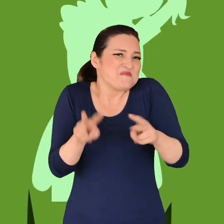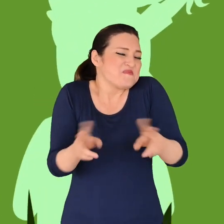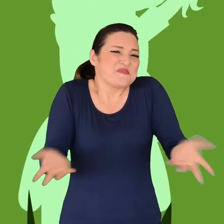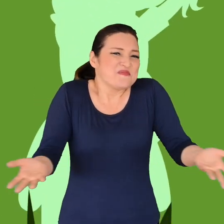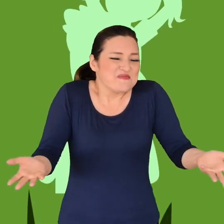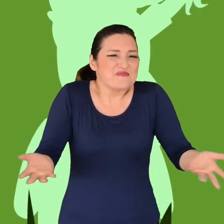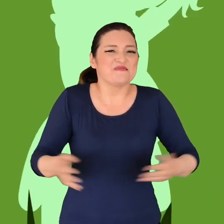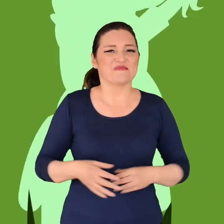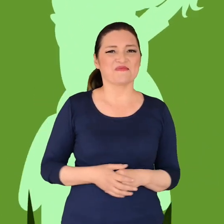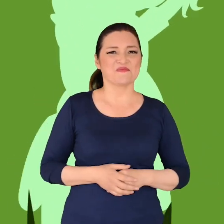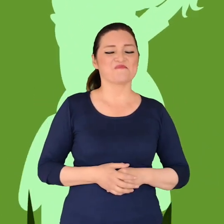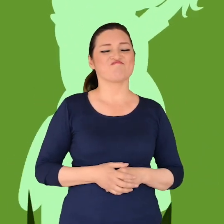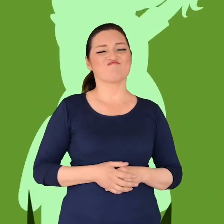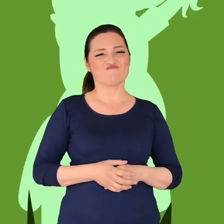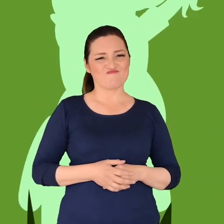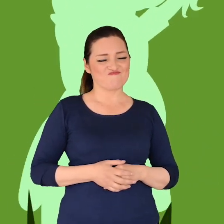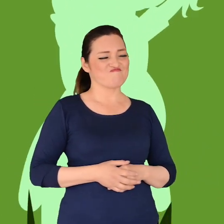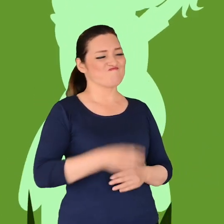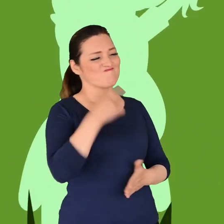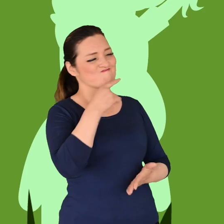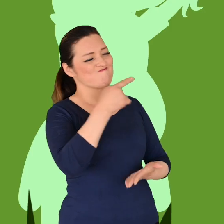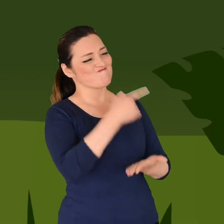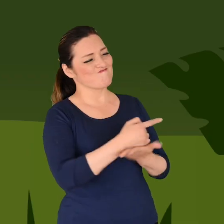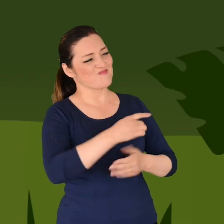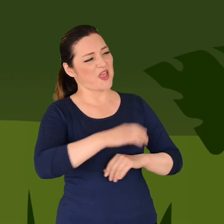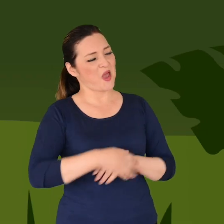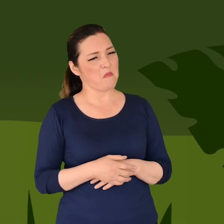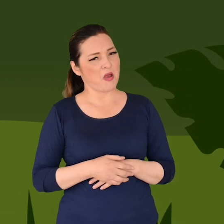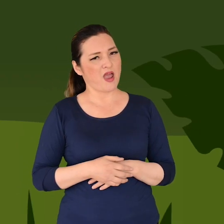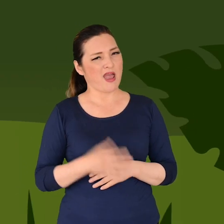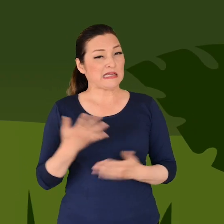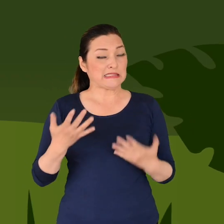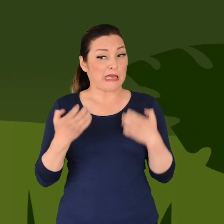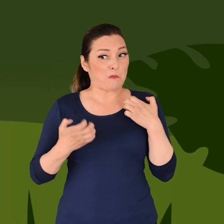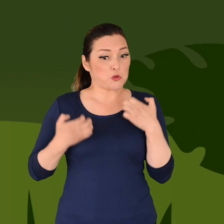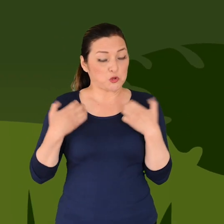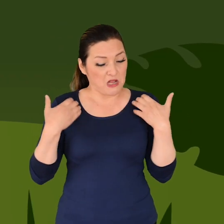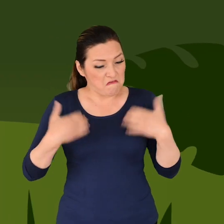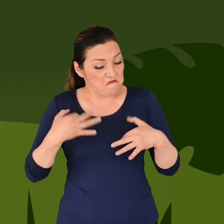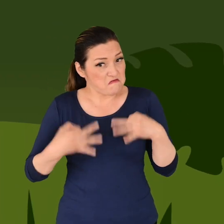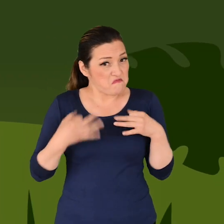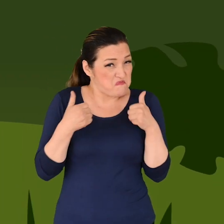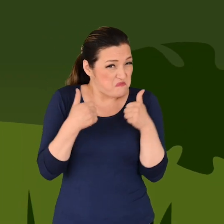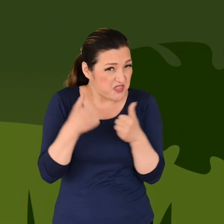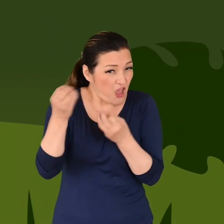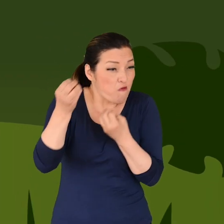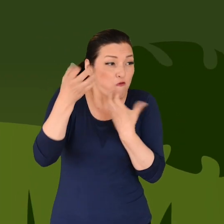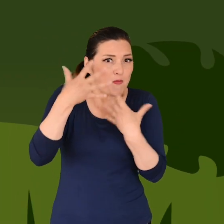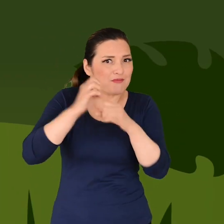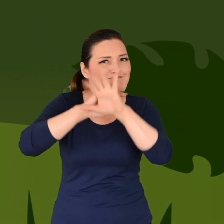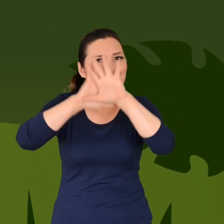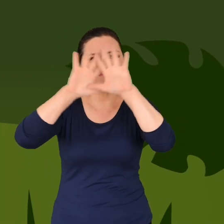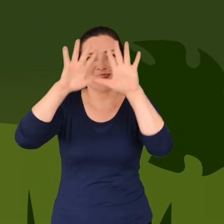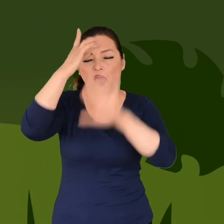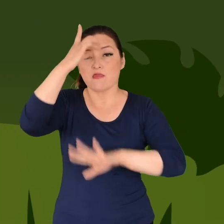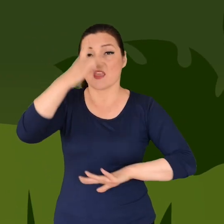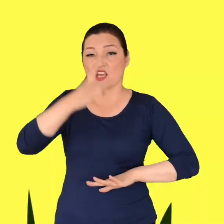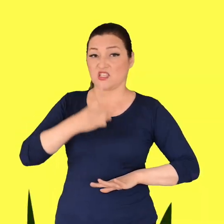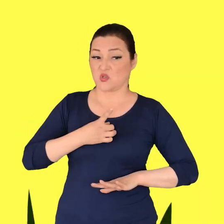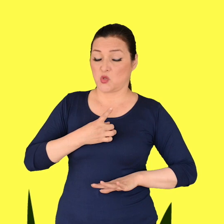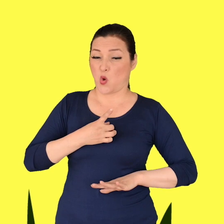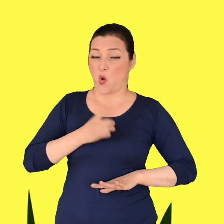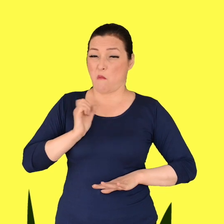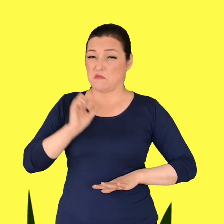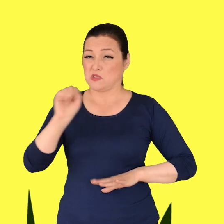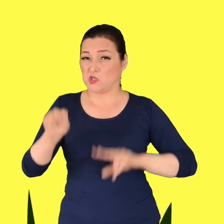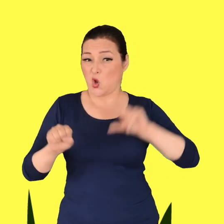parejas, sino con amistades, familia. Exacto. Es importante considerar si tenemos la preparación física